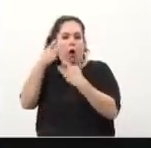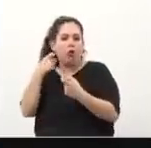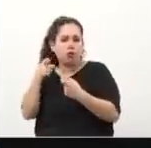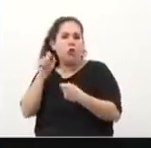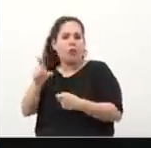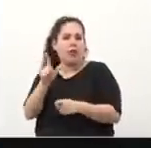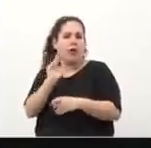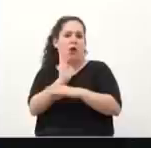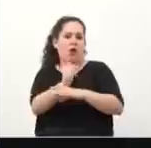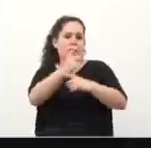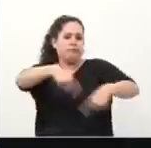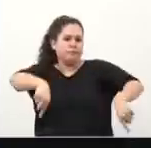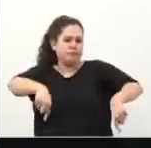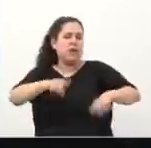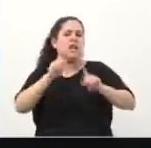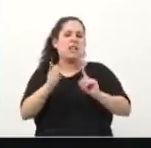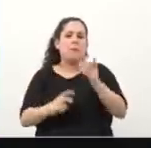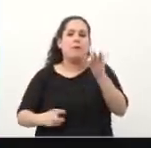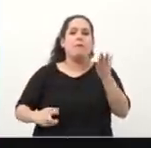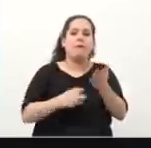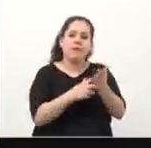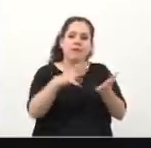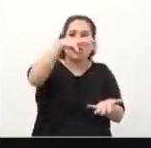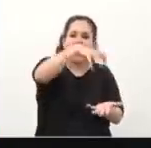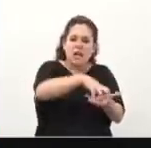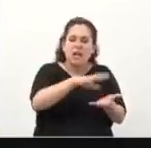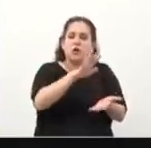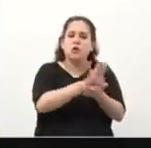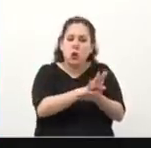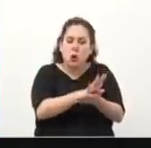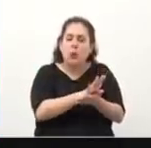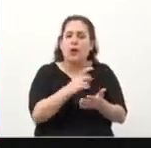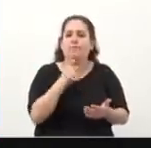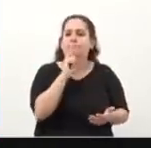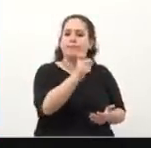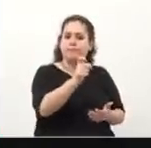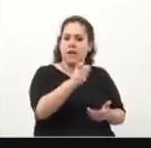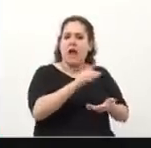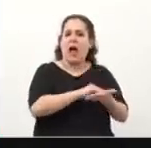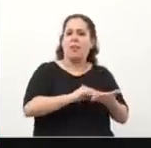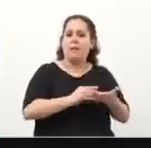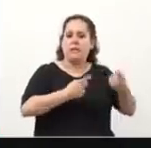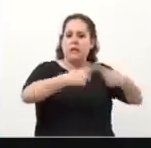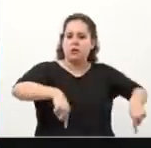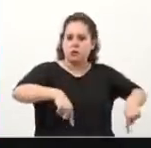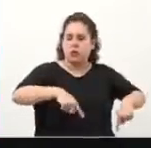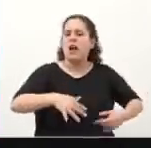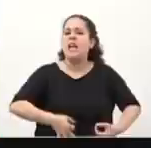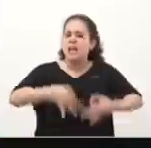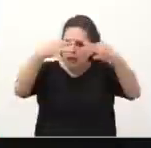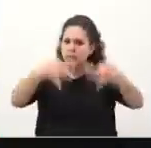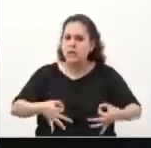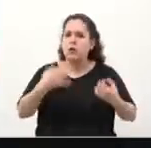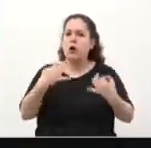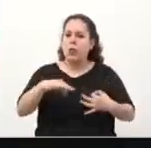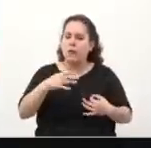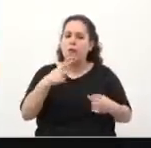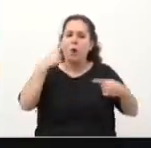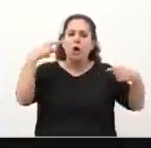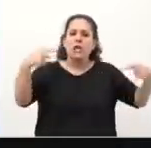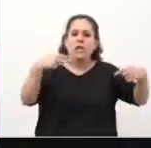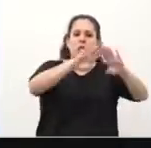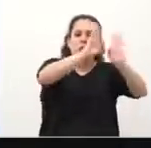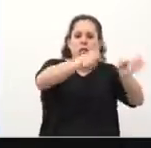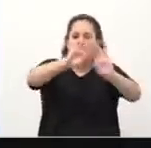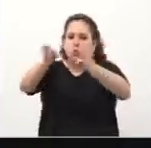fiscalía especializada en delitos contra la administración. Creo que los porteños tenemos que ponernos en serio al mejorar nuestras instituciones, sin doble vara